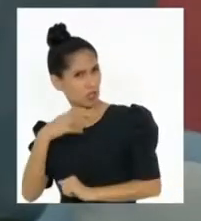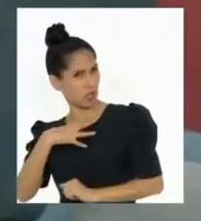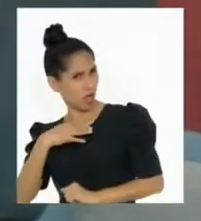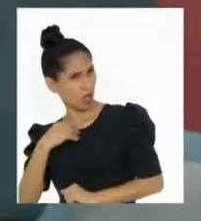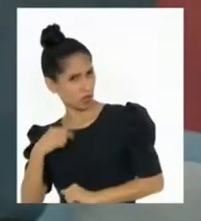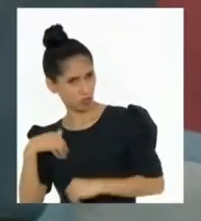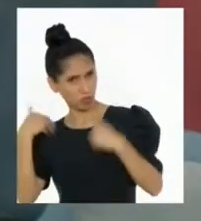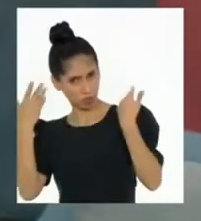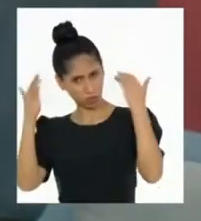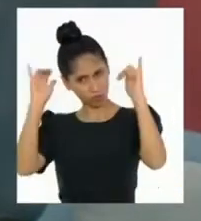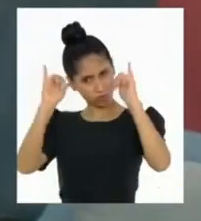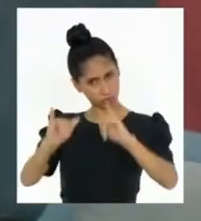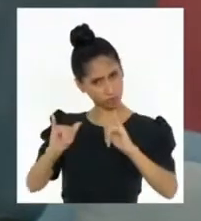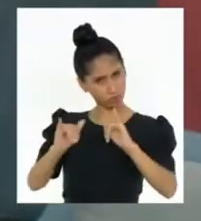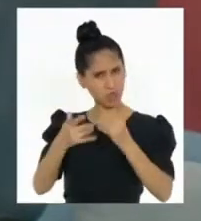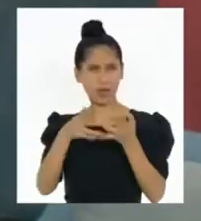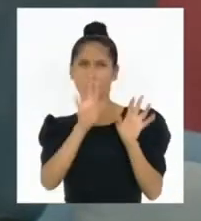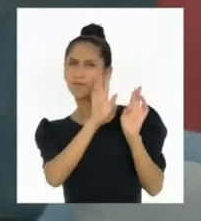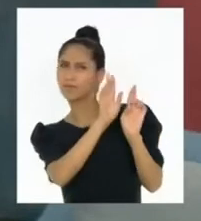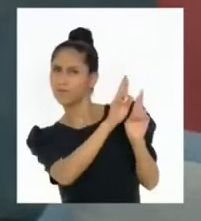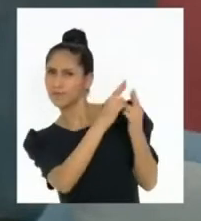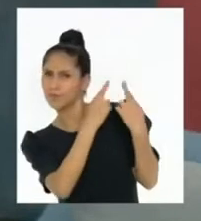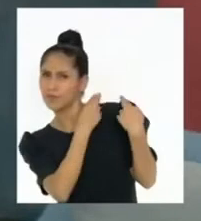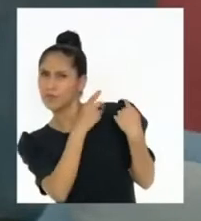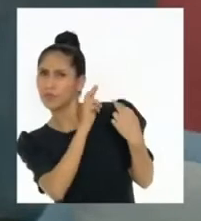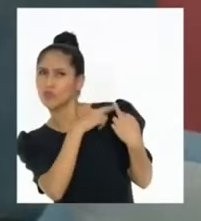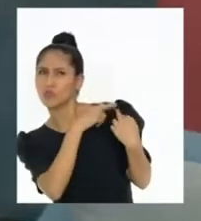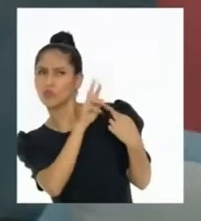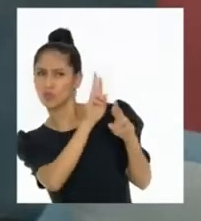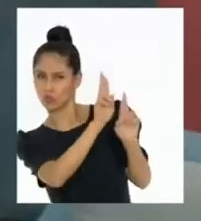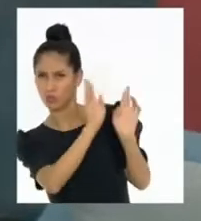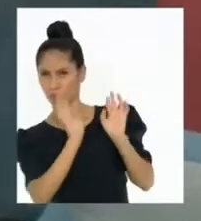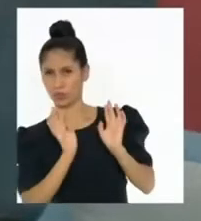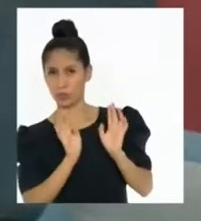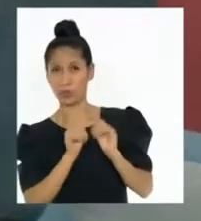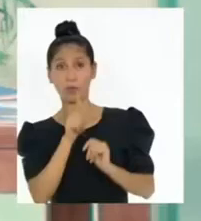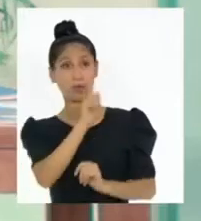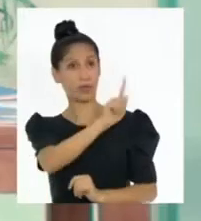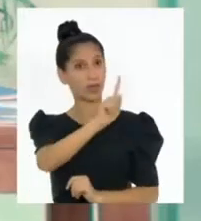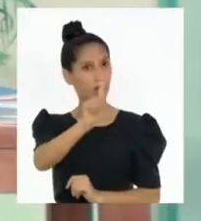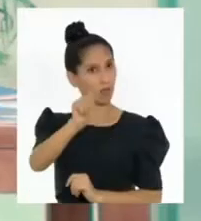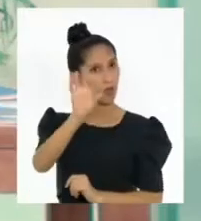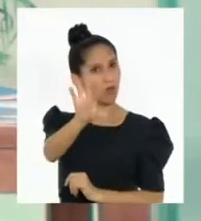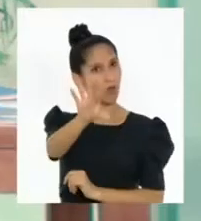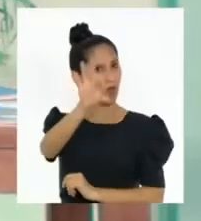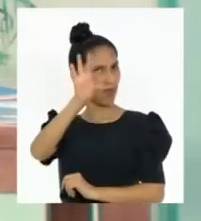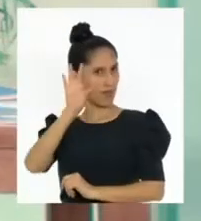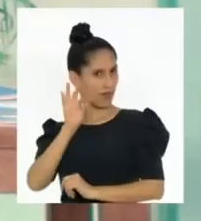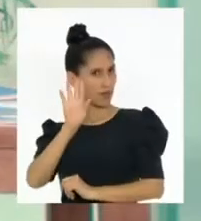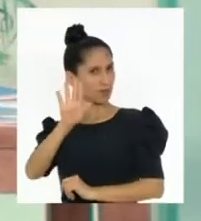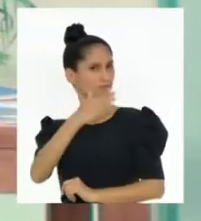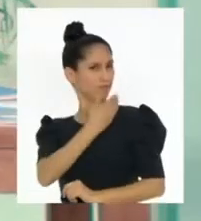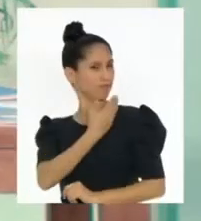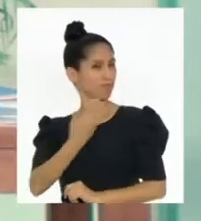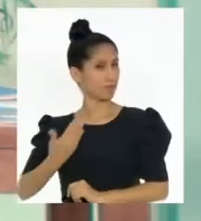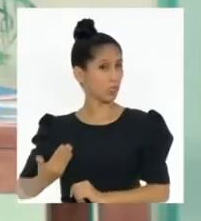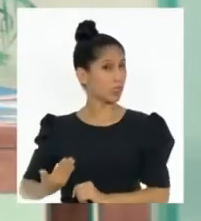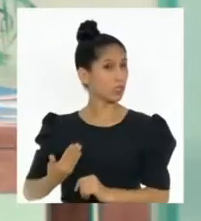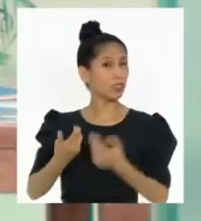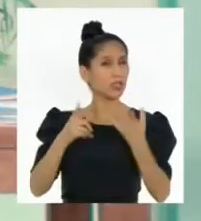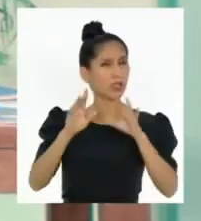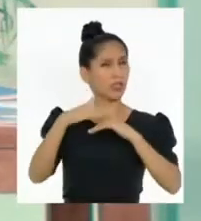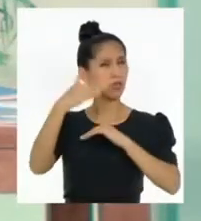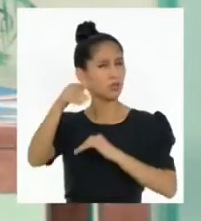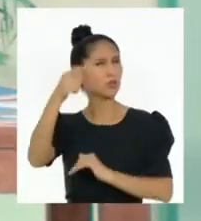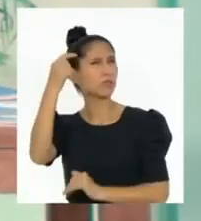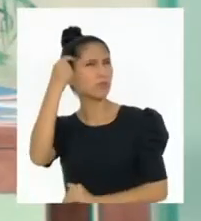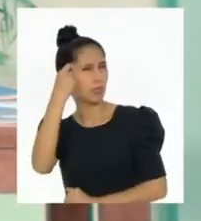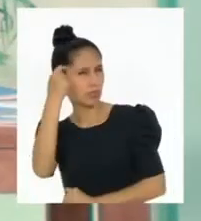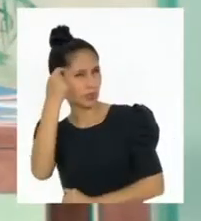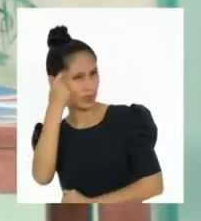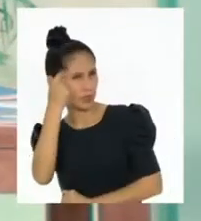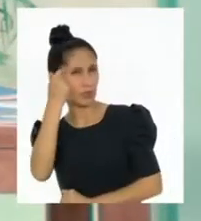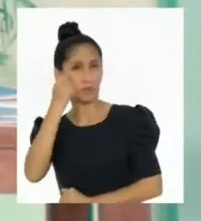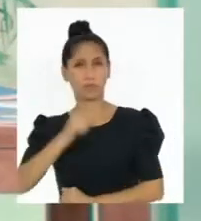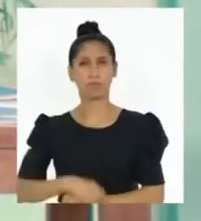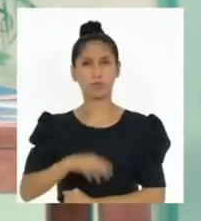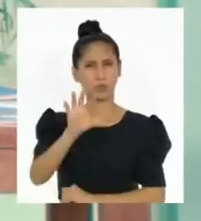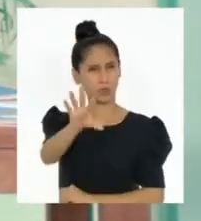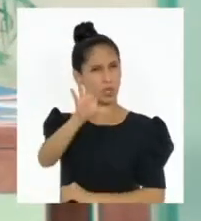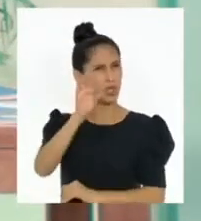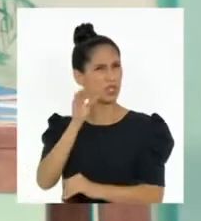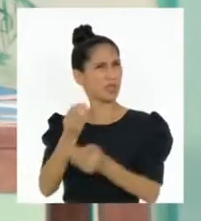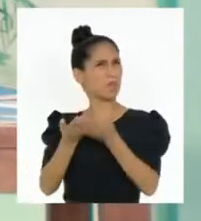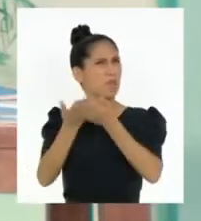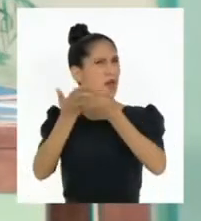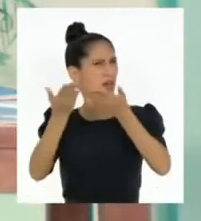también. Es la forma en la que fortalecemos nuestro régimen democrático. Ese es otro concepto que vale la pena aclarar. ¿Qué